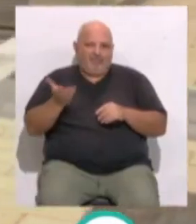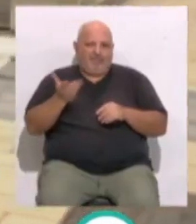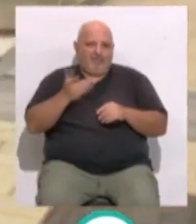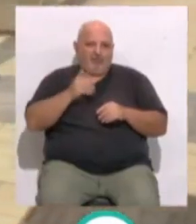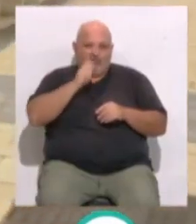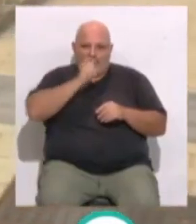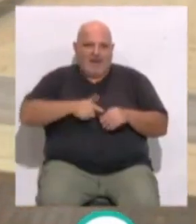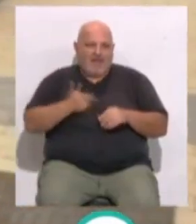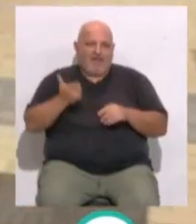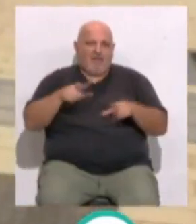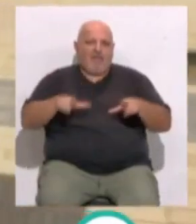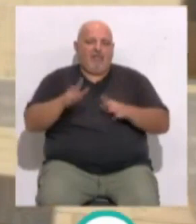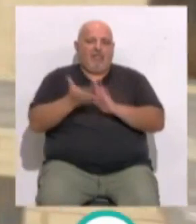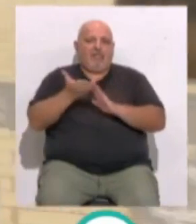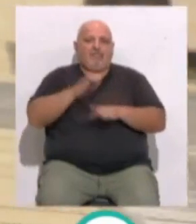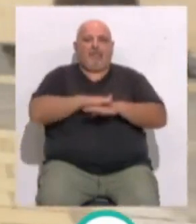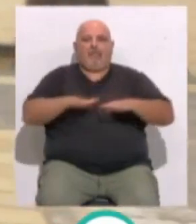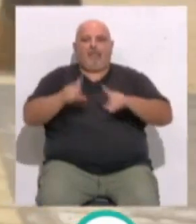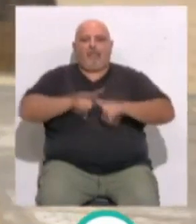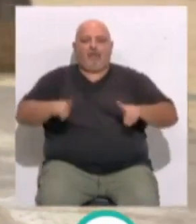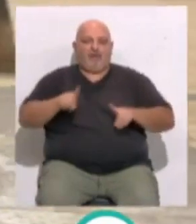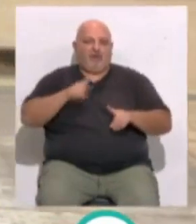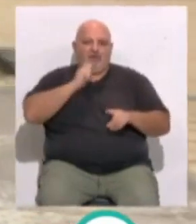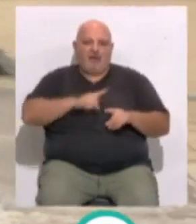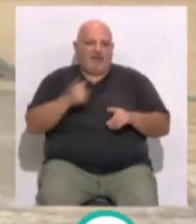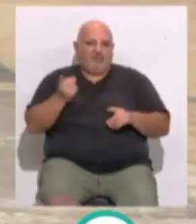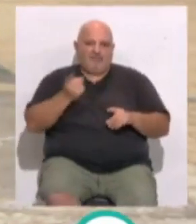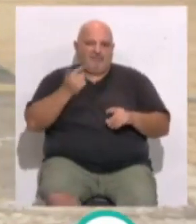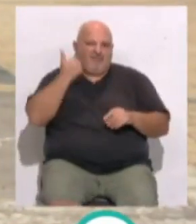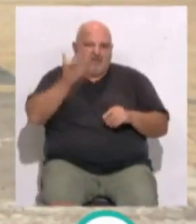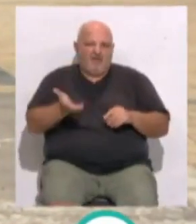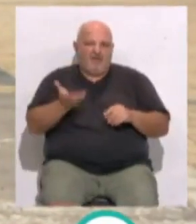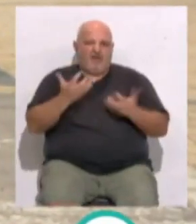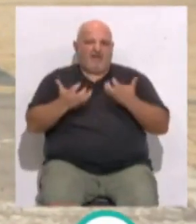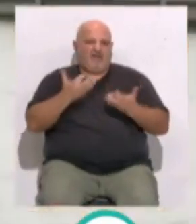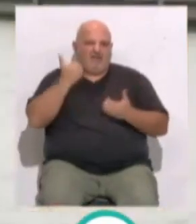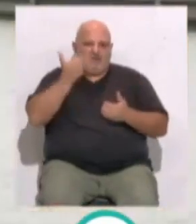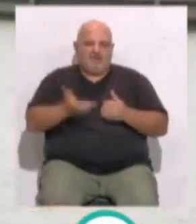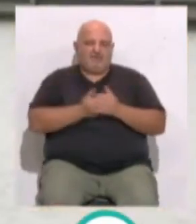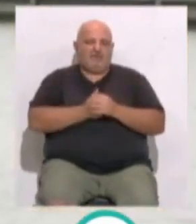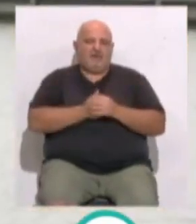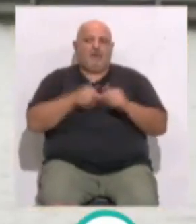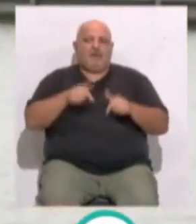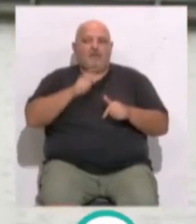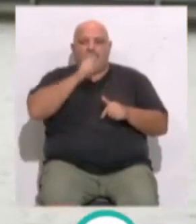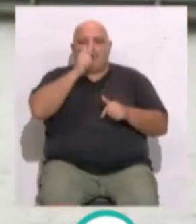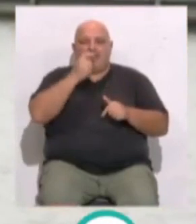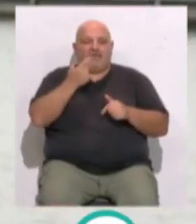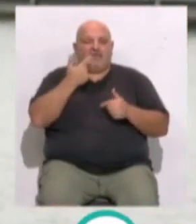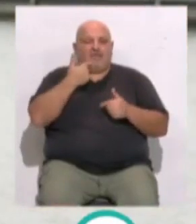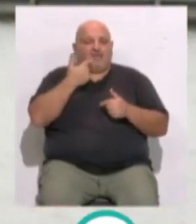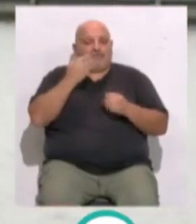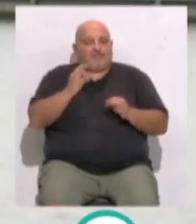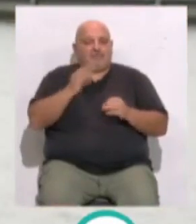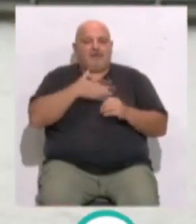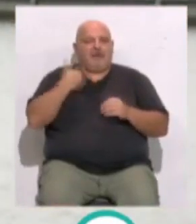actuación con una torta de cemento que nada tiene que ver no solo con la actuación, sino que además con la estética del lugar. Para el Partido Socialista es necesario